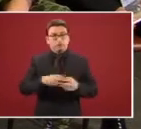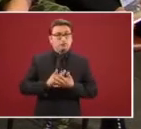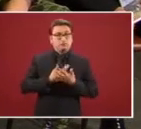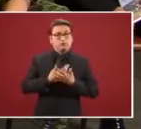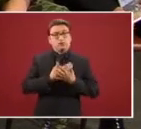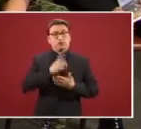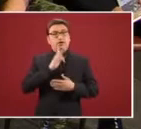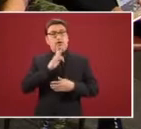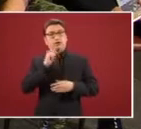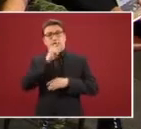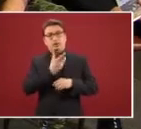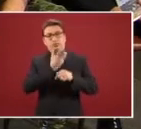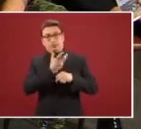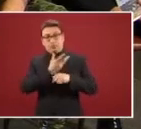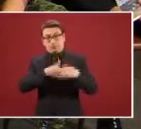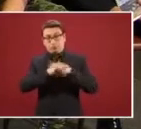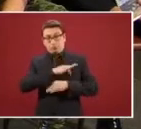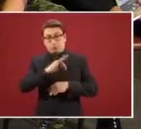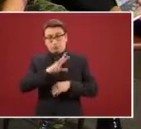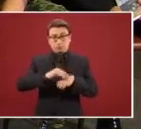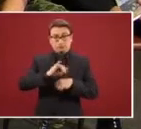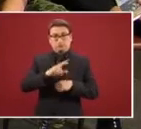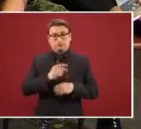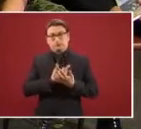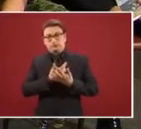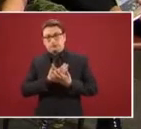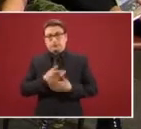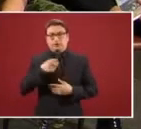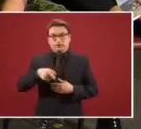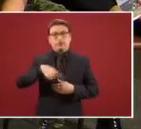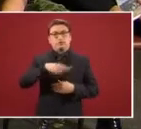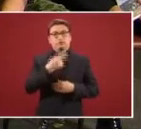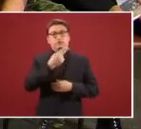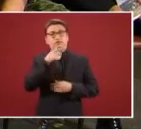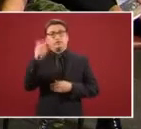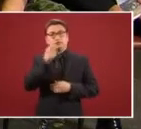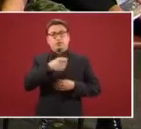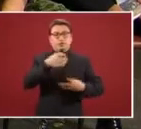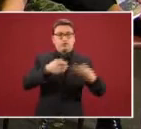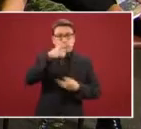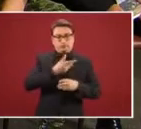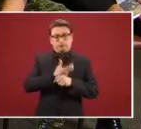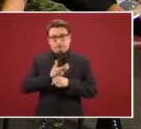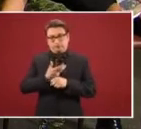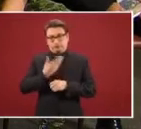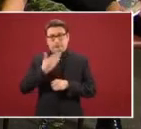resolución de asilo en los Estados Unidos, es decir, que tienen que ir a audiencia en los Estados Unidos.